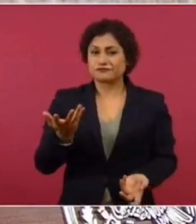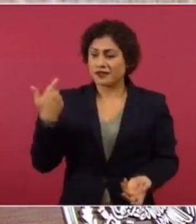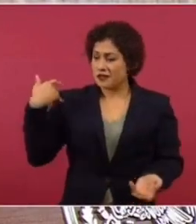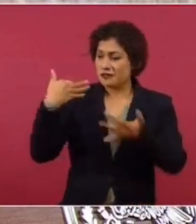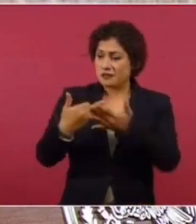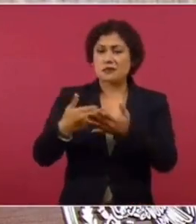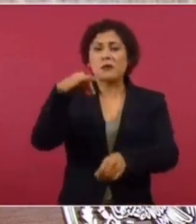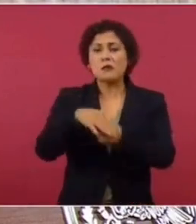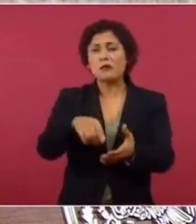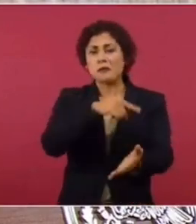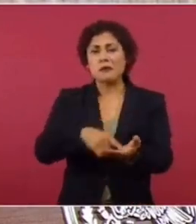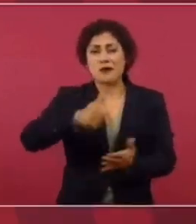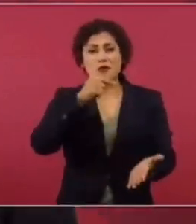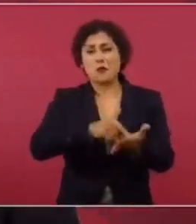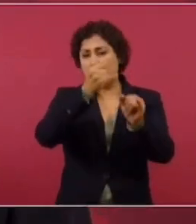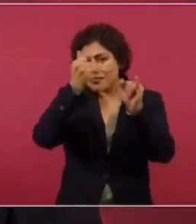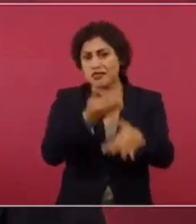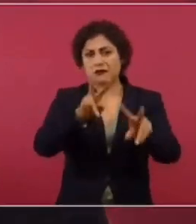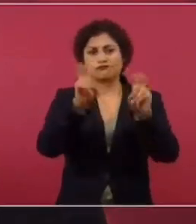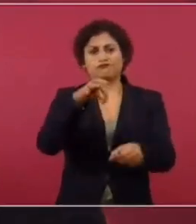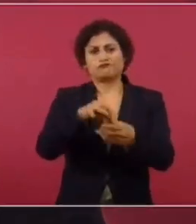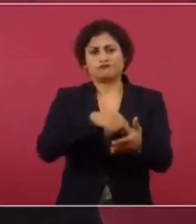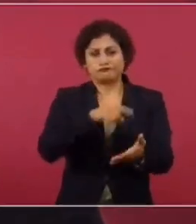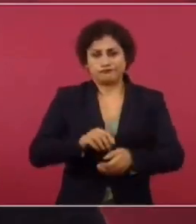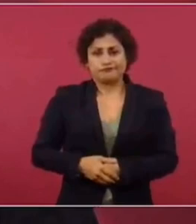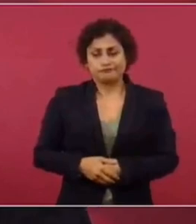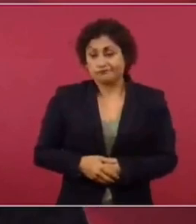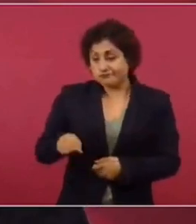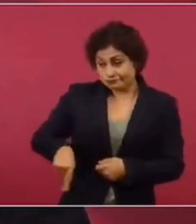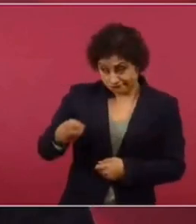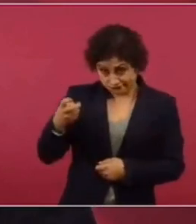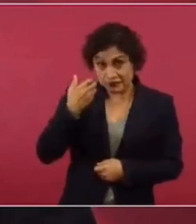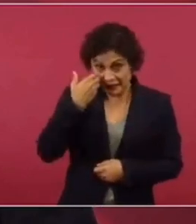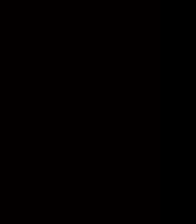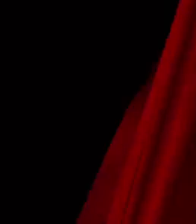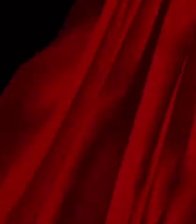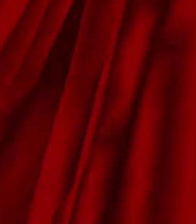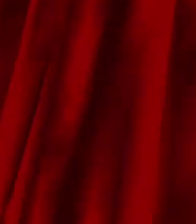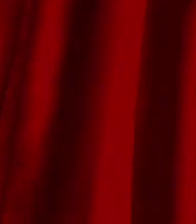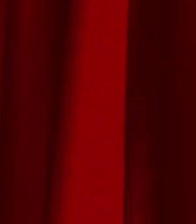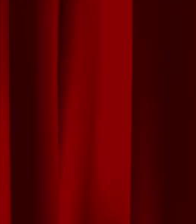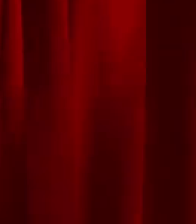fraudes electorales en nuestro país. Y eso es lo que defendieron ahora los conservadores.